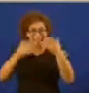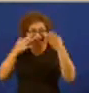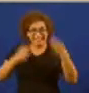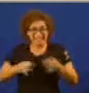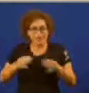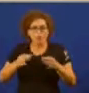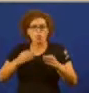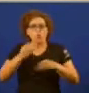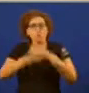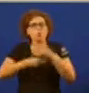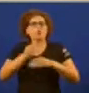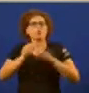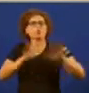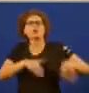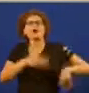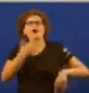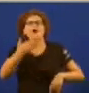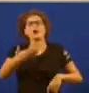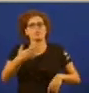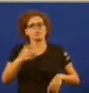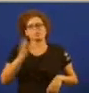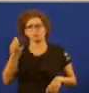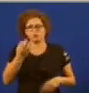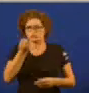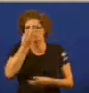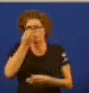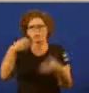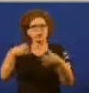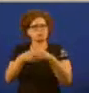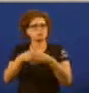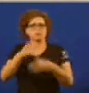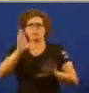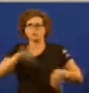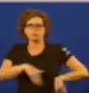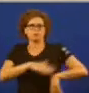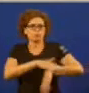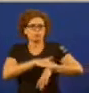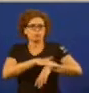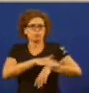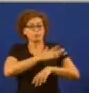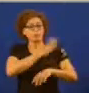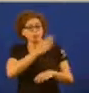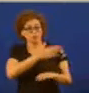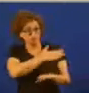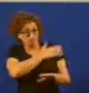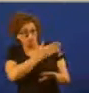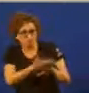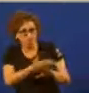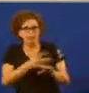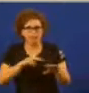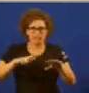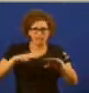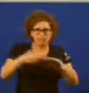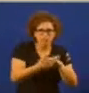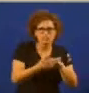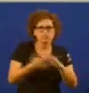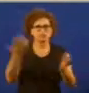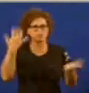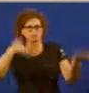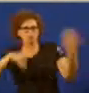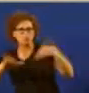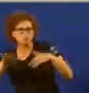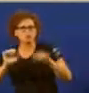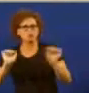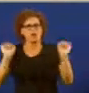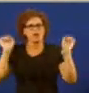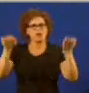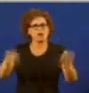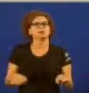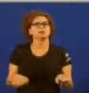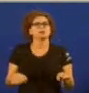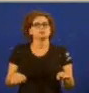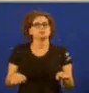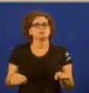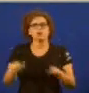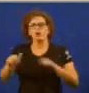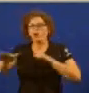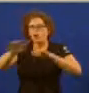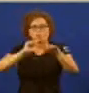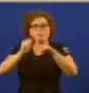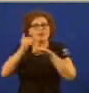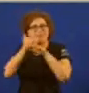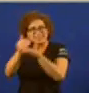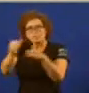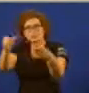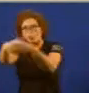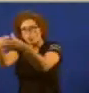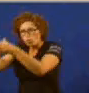polos últimos gobernos socialistas desde aquela recortes excusas e atrasos convoquemos convoquemos os restantes